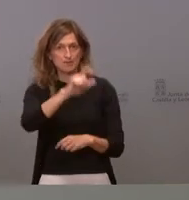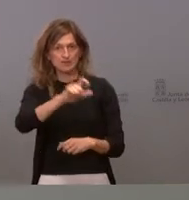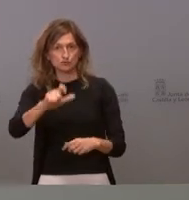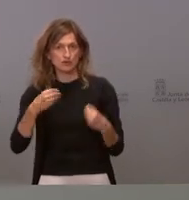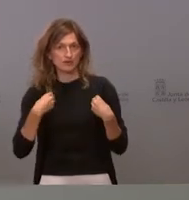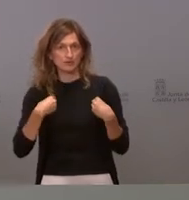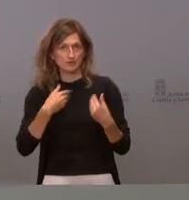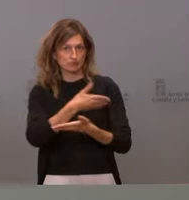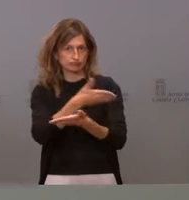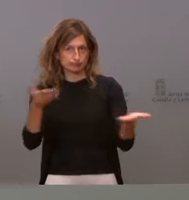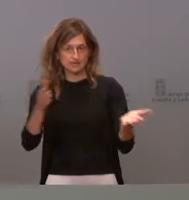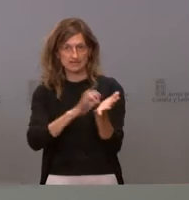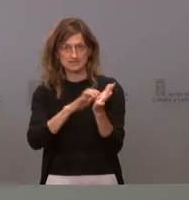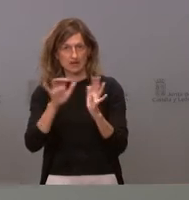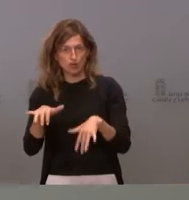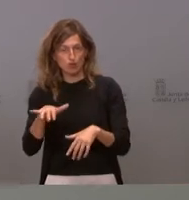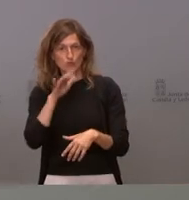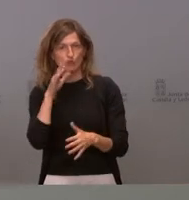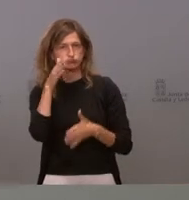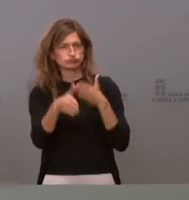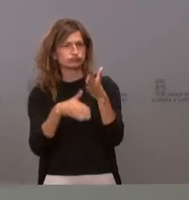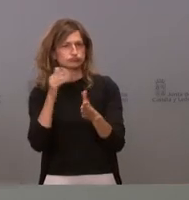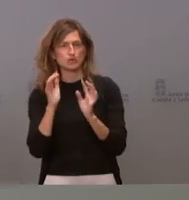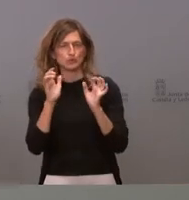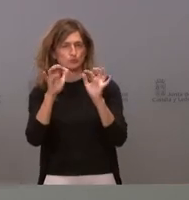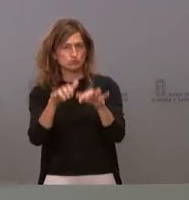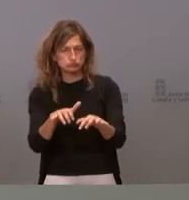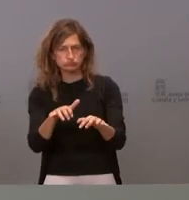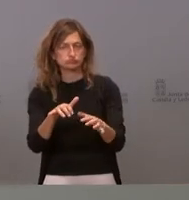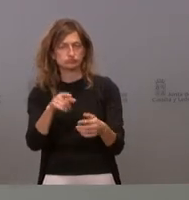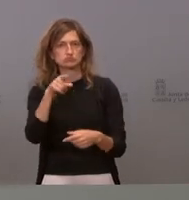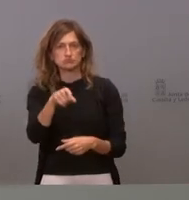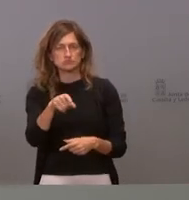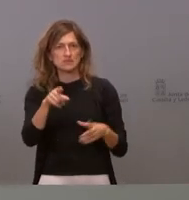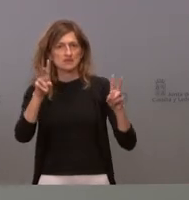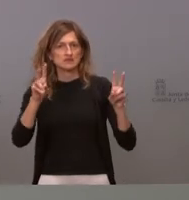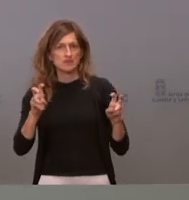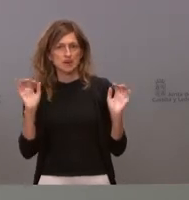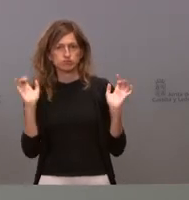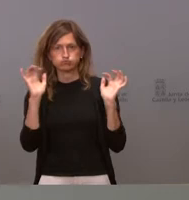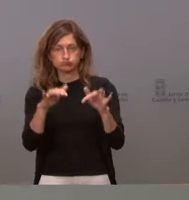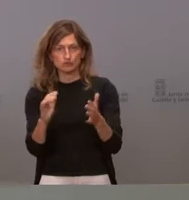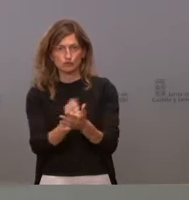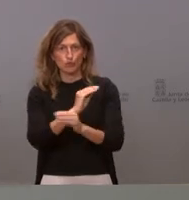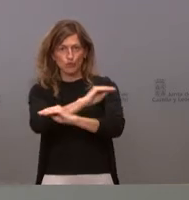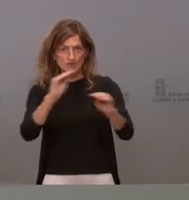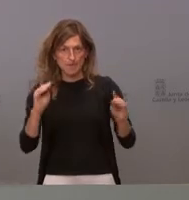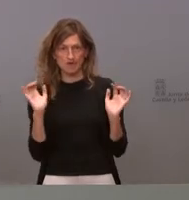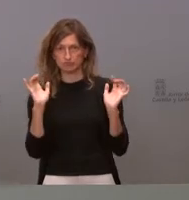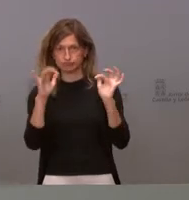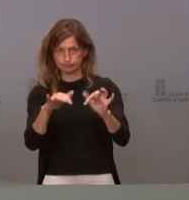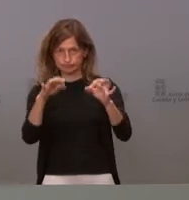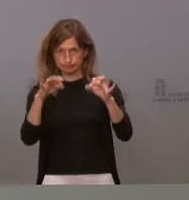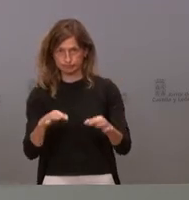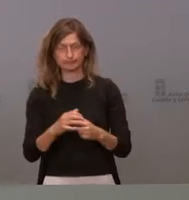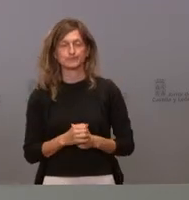población de Castilla y León que está acudiendo de manera absolutamente masiva a todos nuestros llamamientos. Es